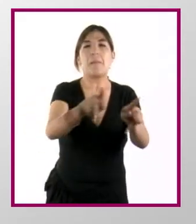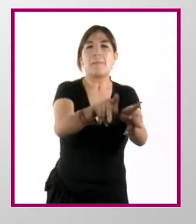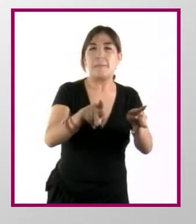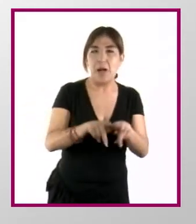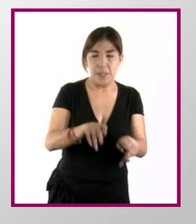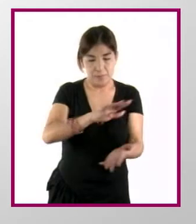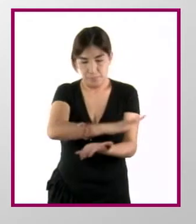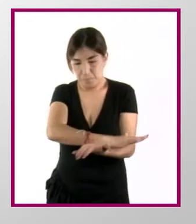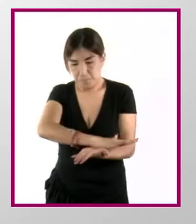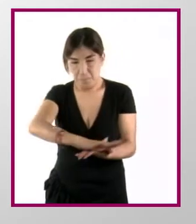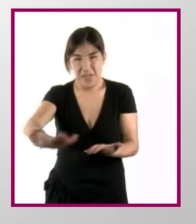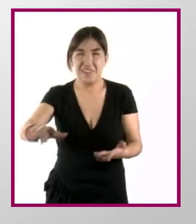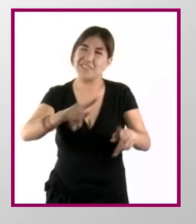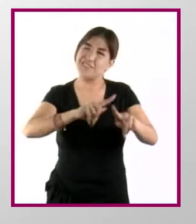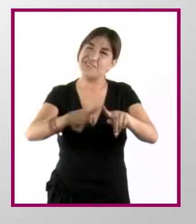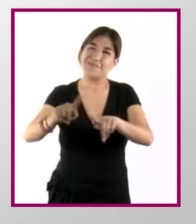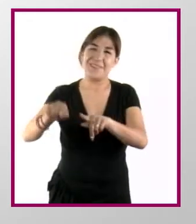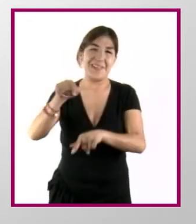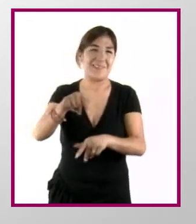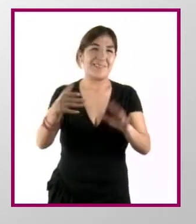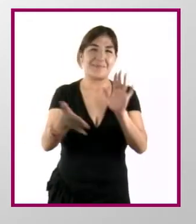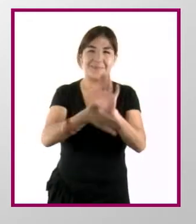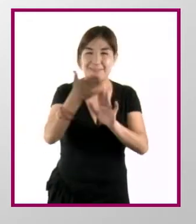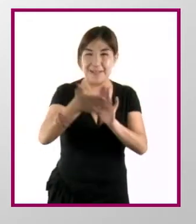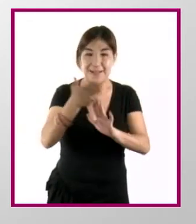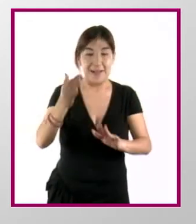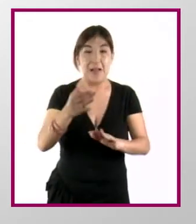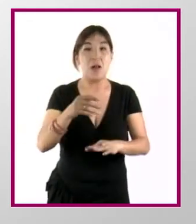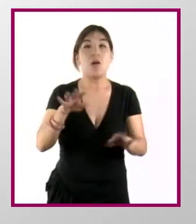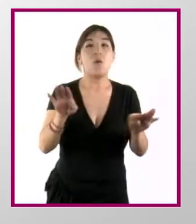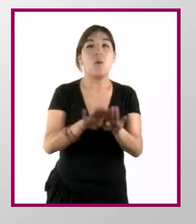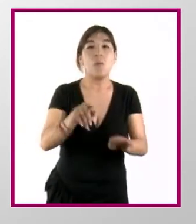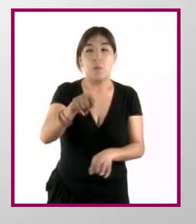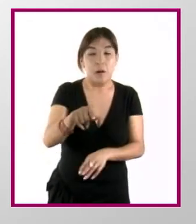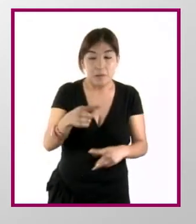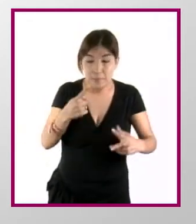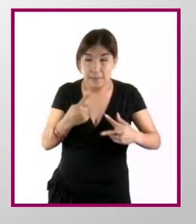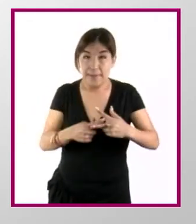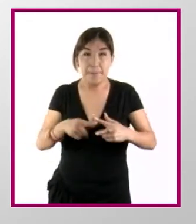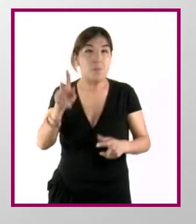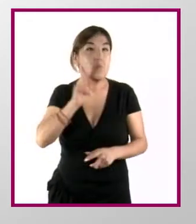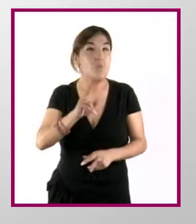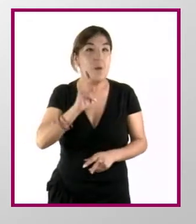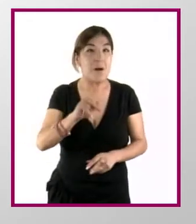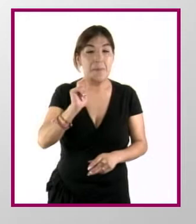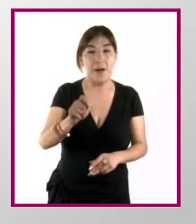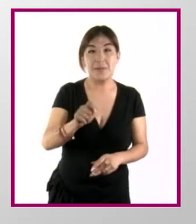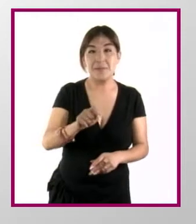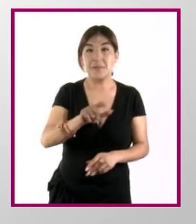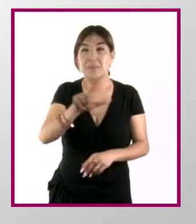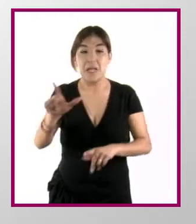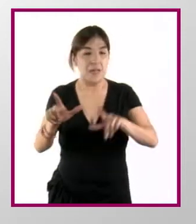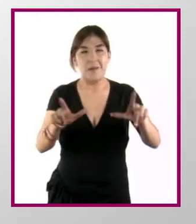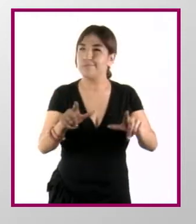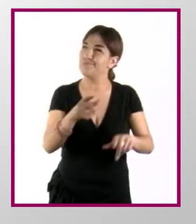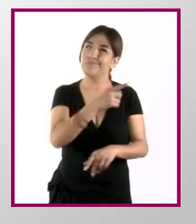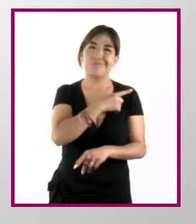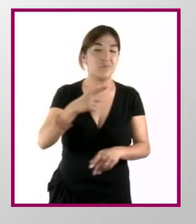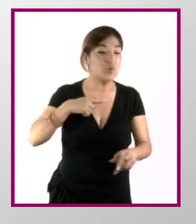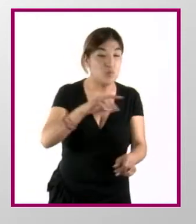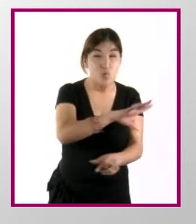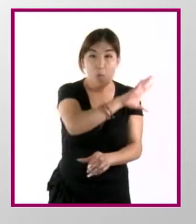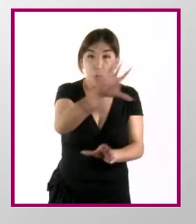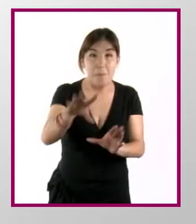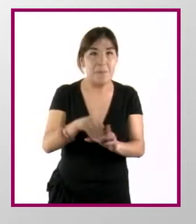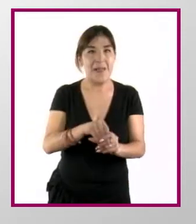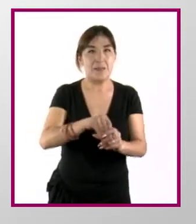pisos, etc. En estos casos, no podemos solamente calcular uno de los lados. Tenemos que hacer el cálculo de todos.